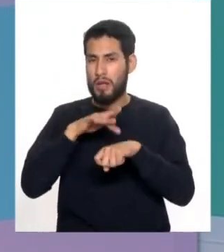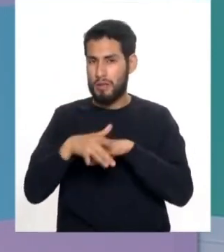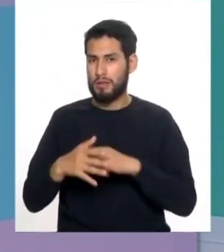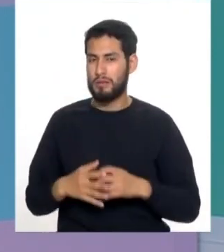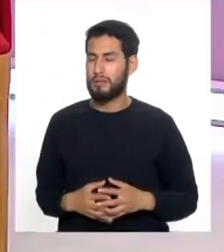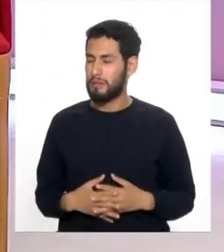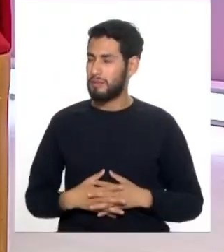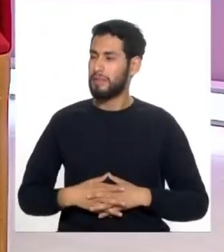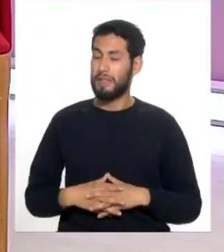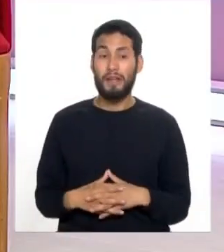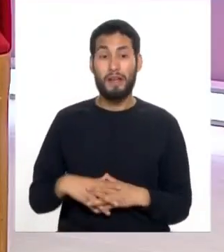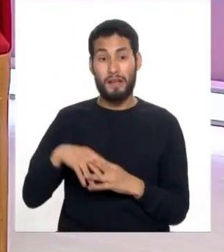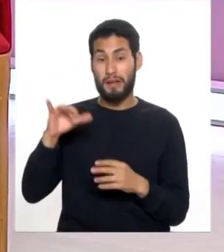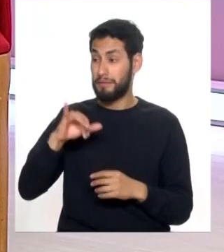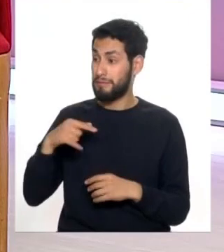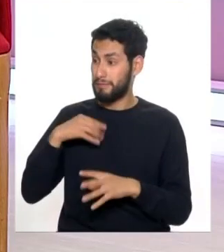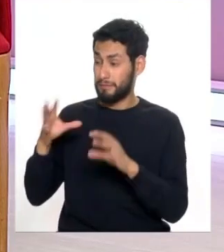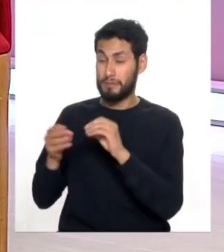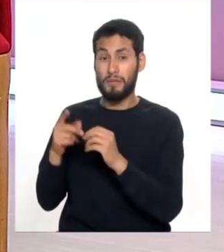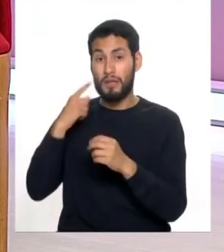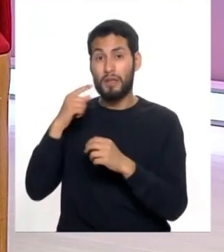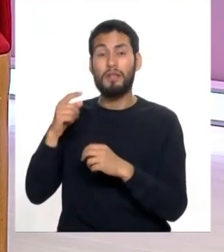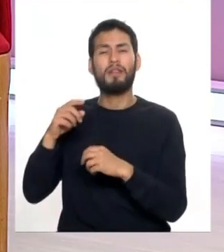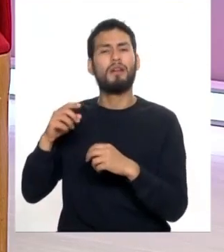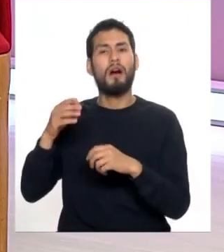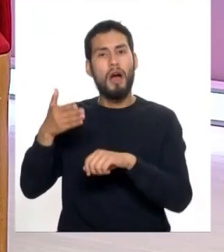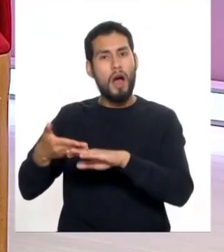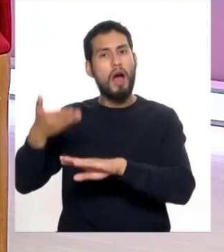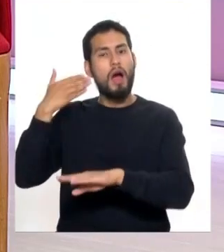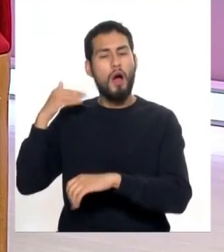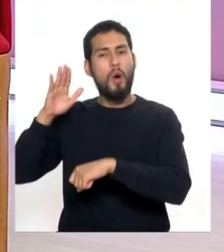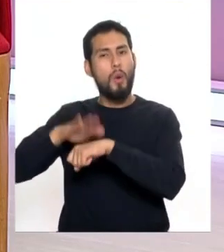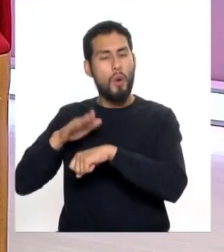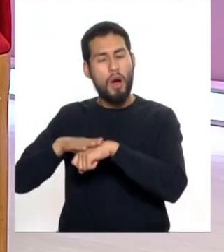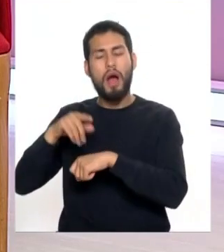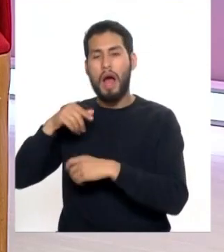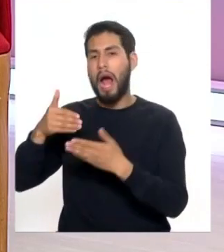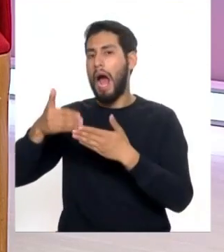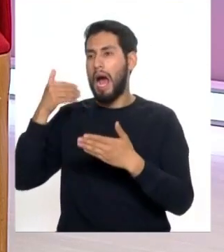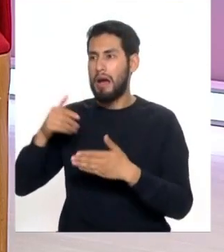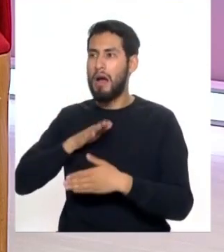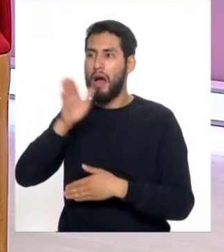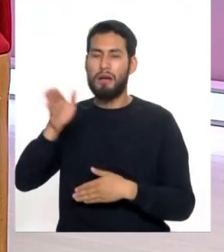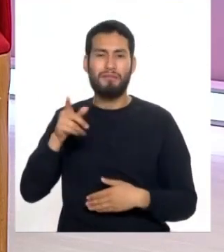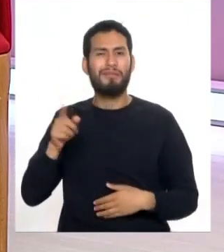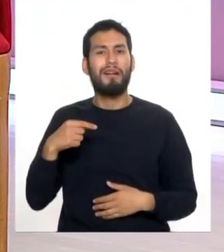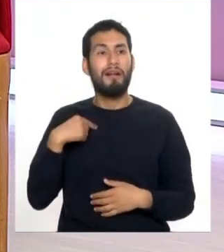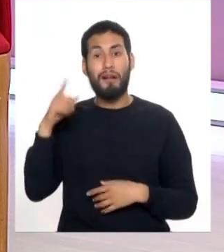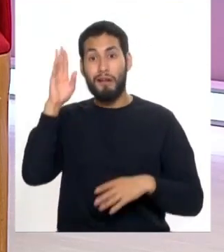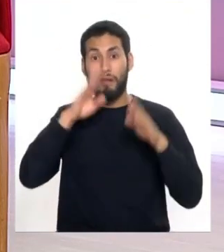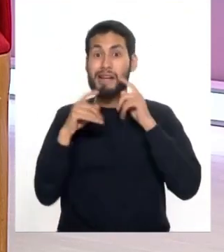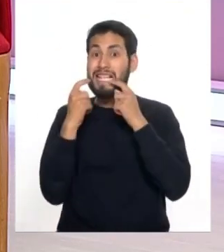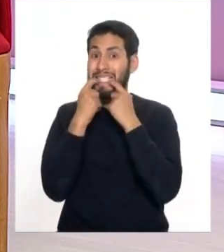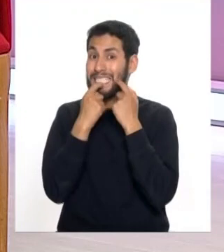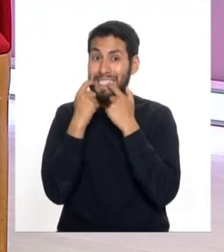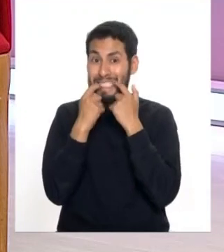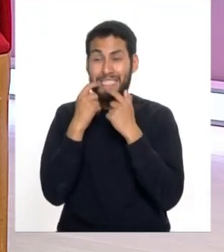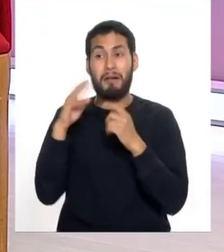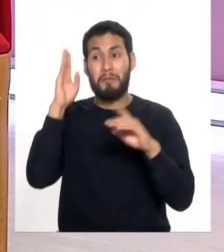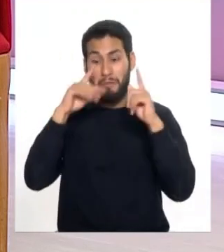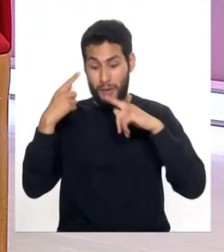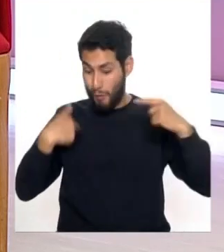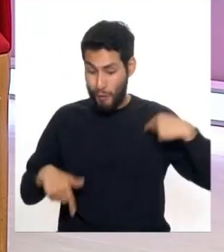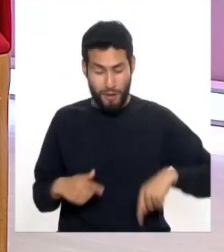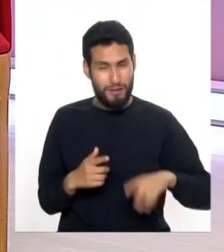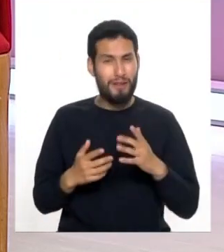bueno igual agregar que los chequeos preventivos son importantísimos muchas veces nos preocupamos de los dientes de otras cosas de